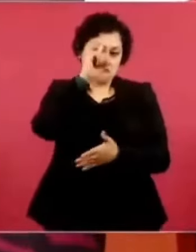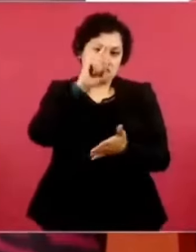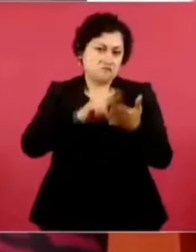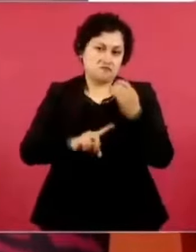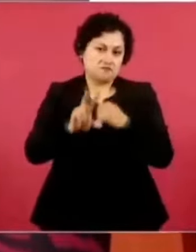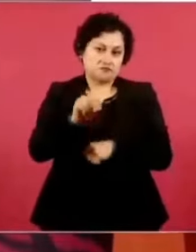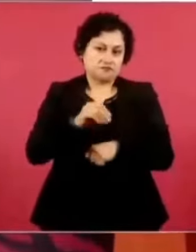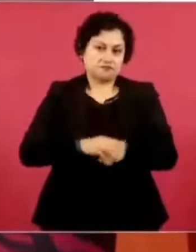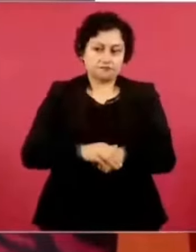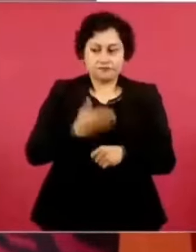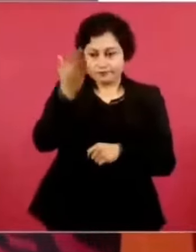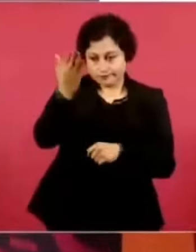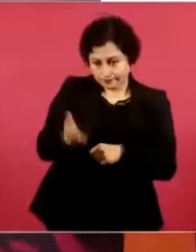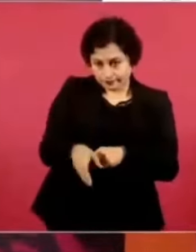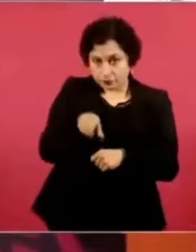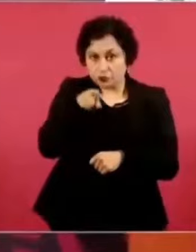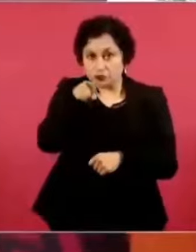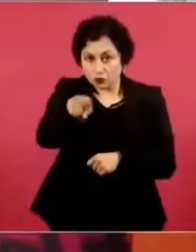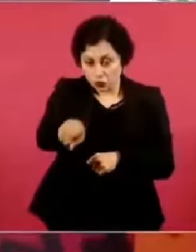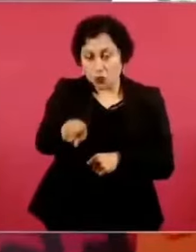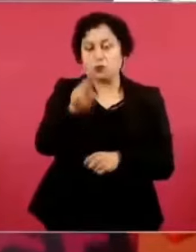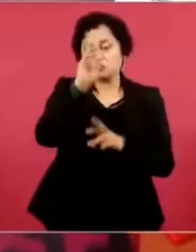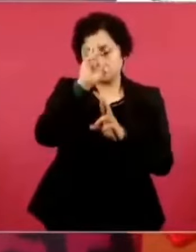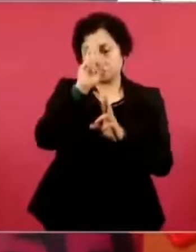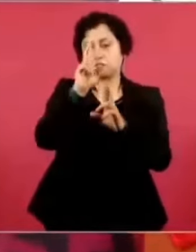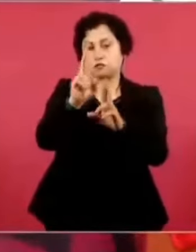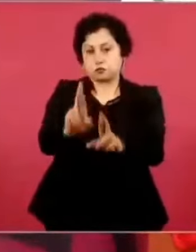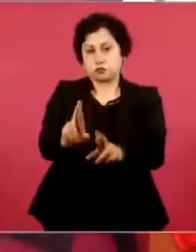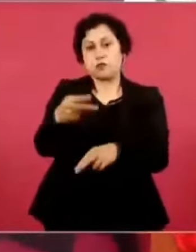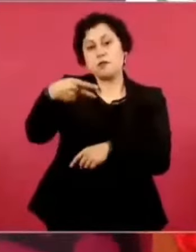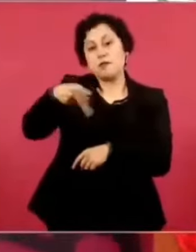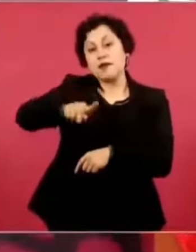a ti te respeto, pero los dueños de ASIR son empresarios